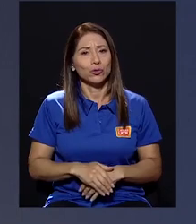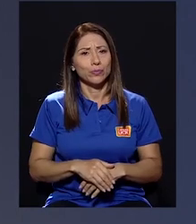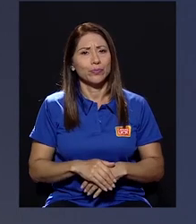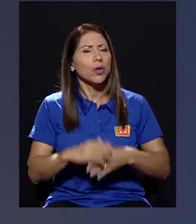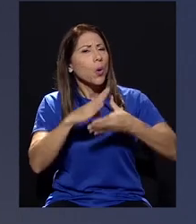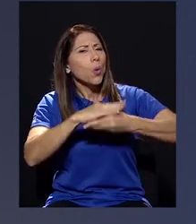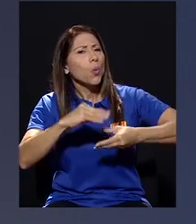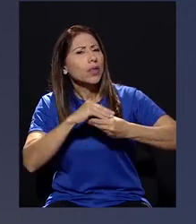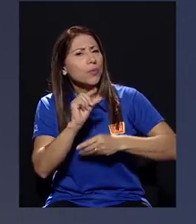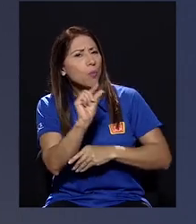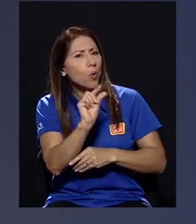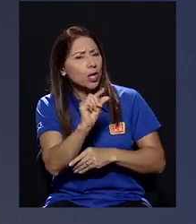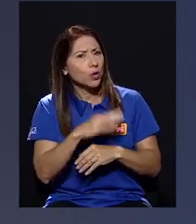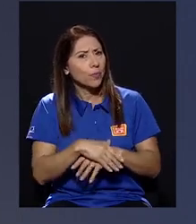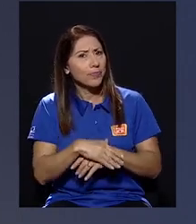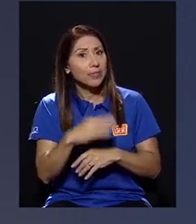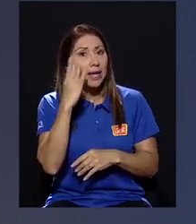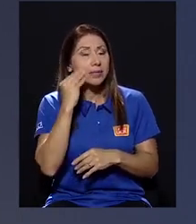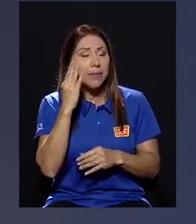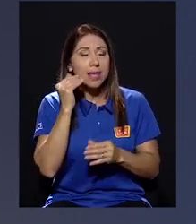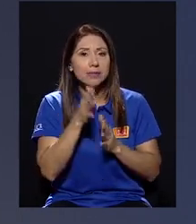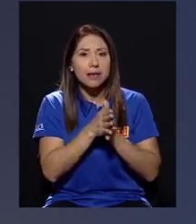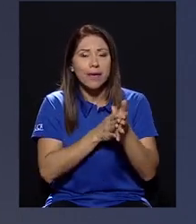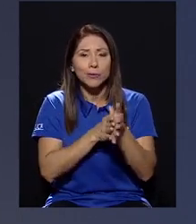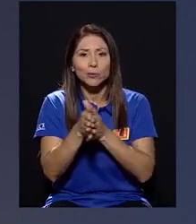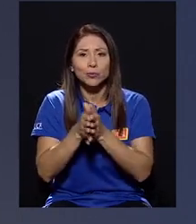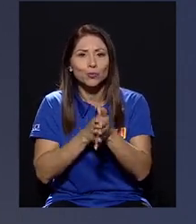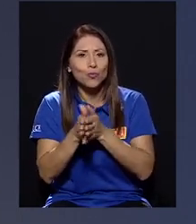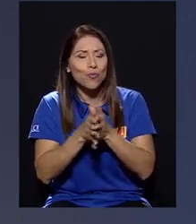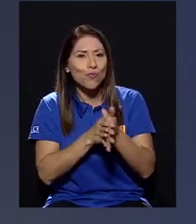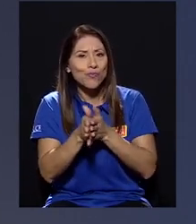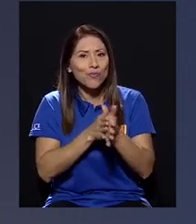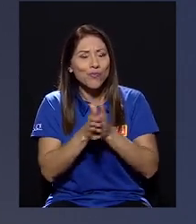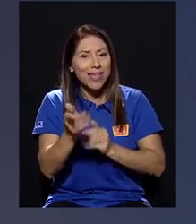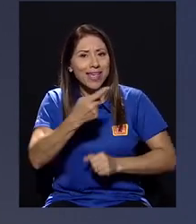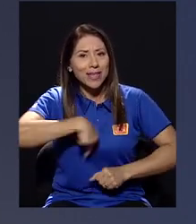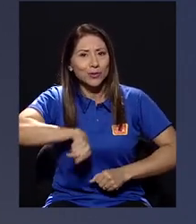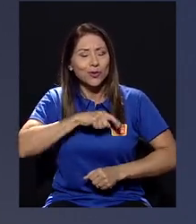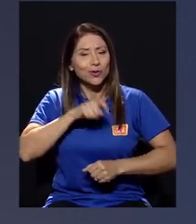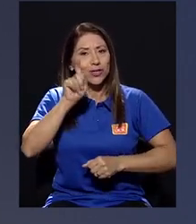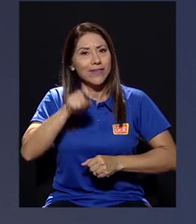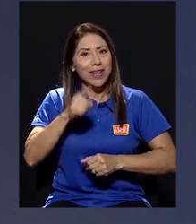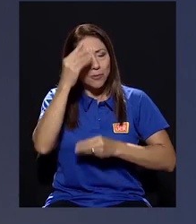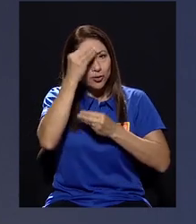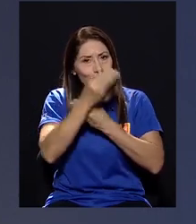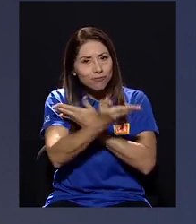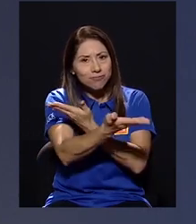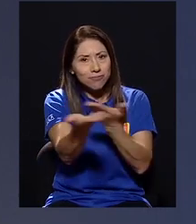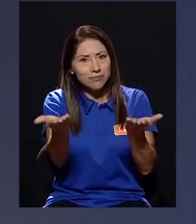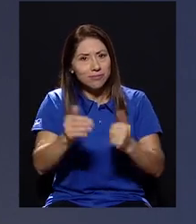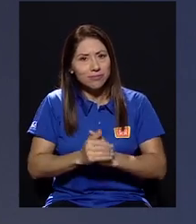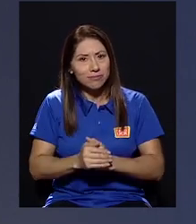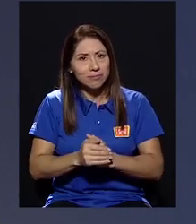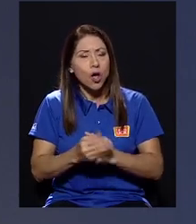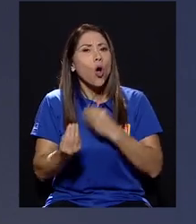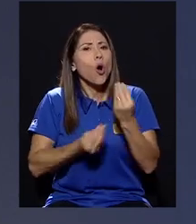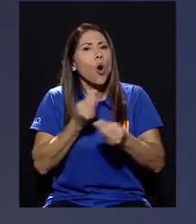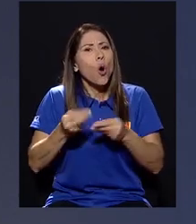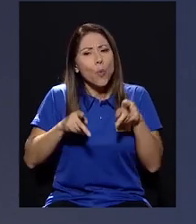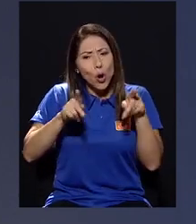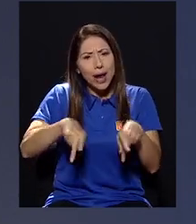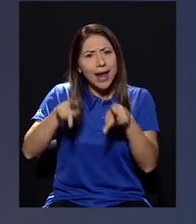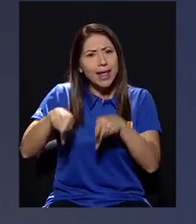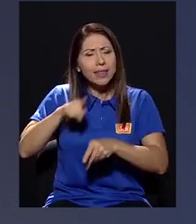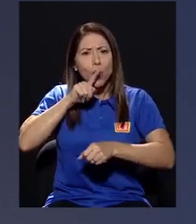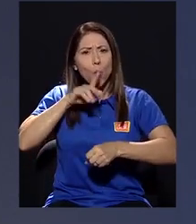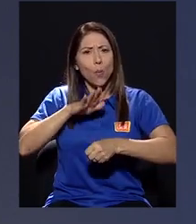Cuéntame un poquito esa experiencia que ha sido muy rica y que yo creo que deberíamos de trasladarla a nuestra teleaudiencia, y tiene que ver específicamente